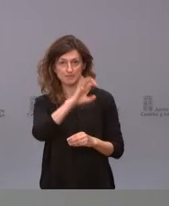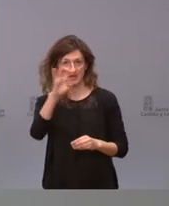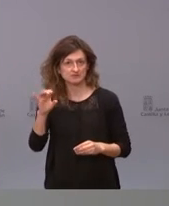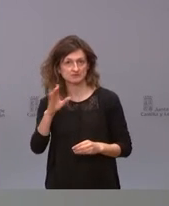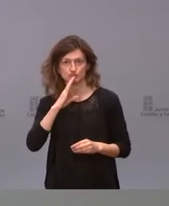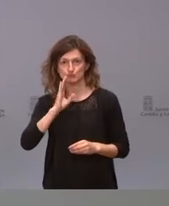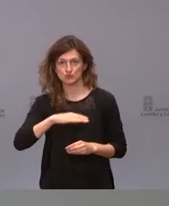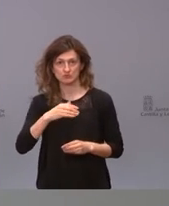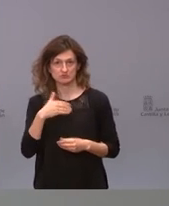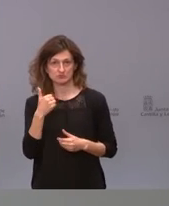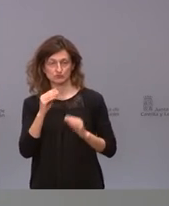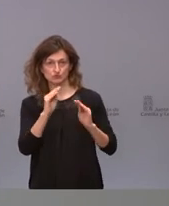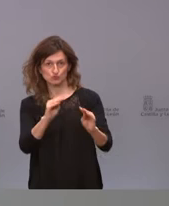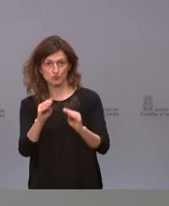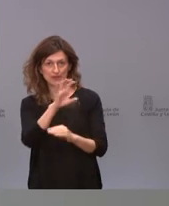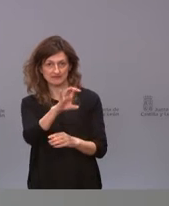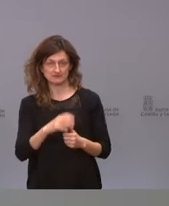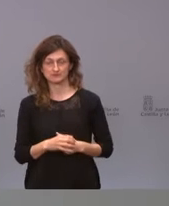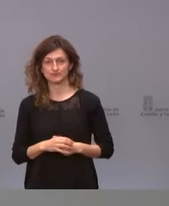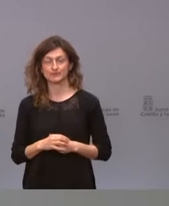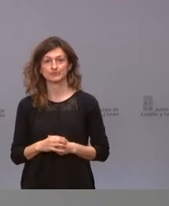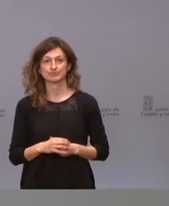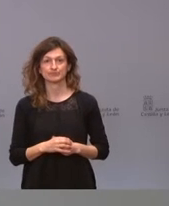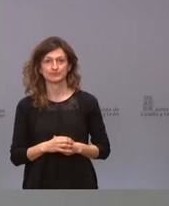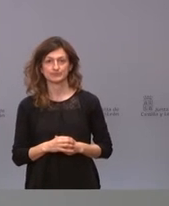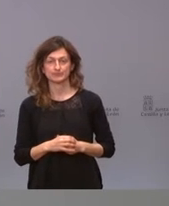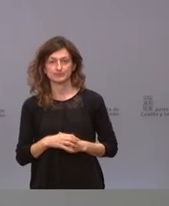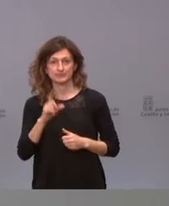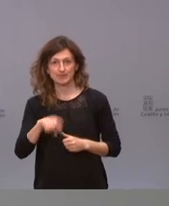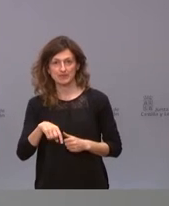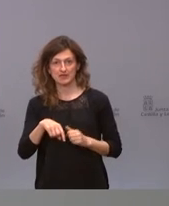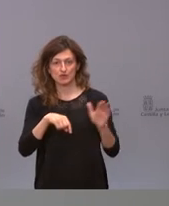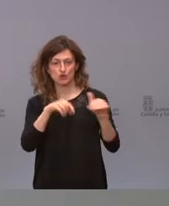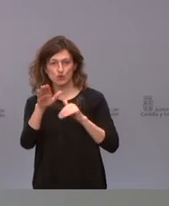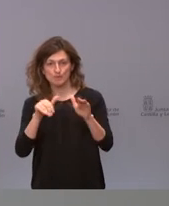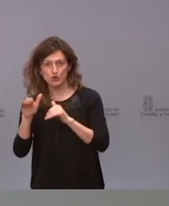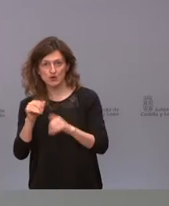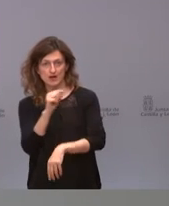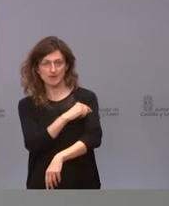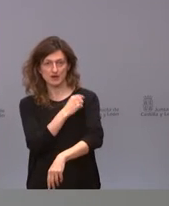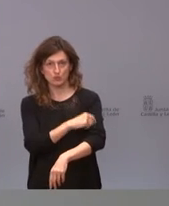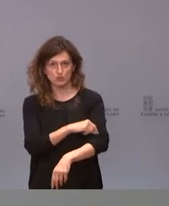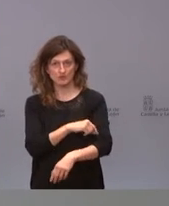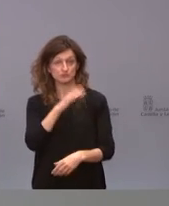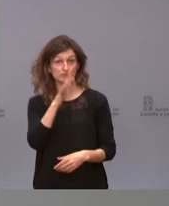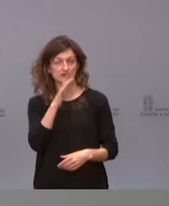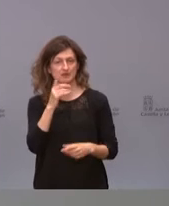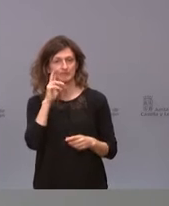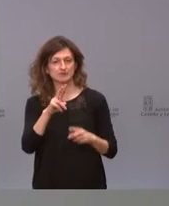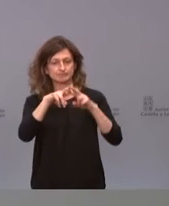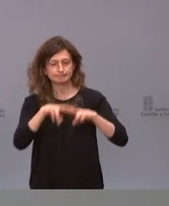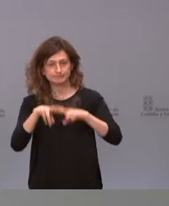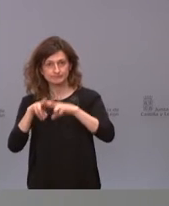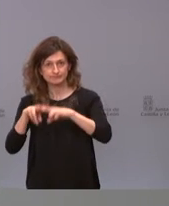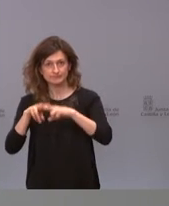oportuno en su país. Se convoca también a la ponencia de vacunas para ir analizando